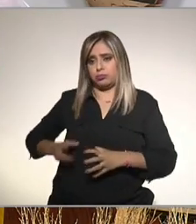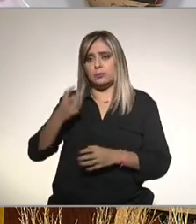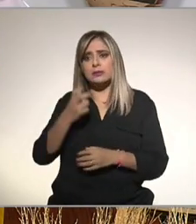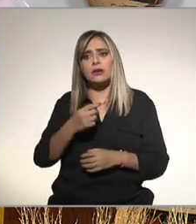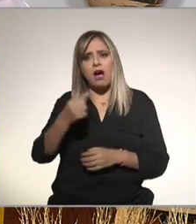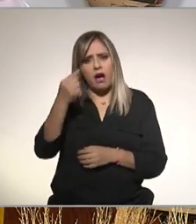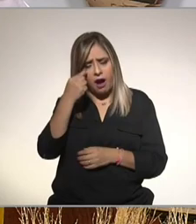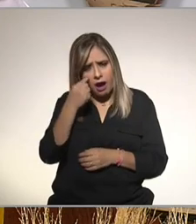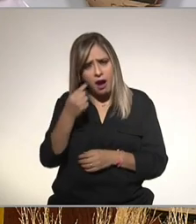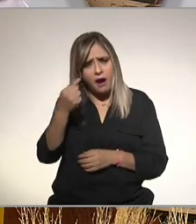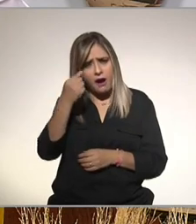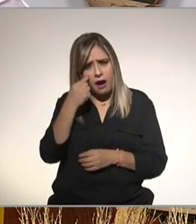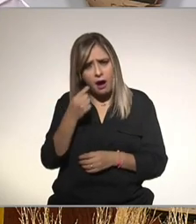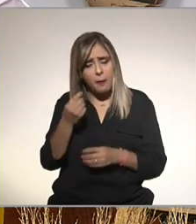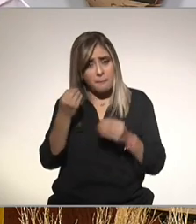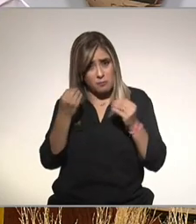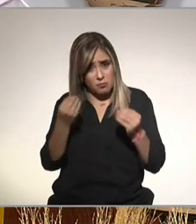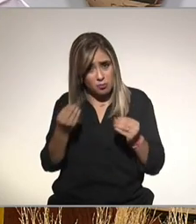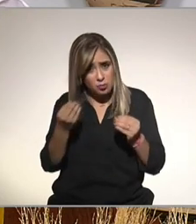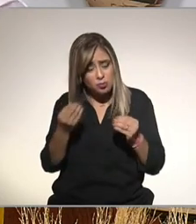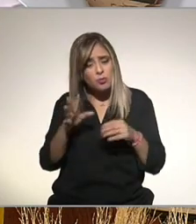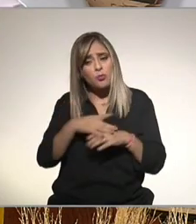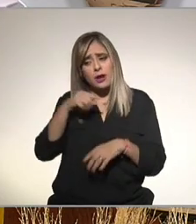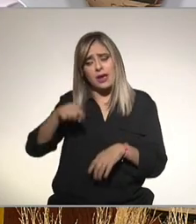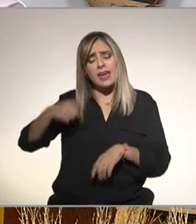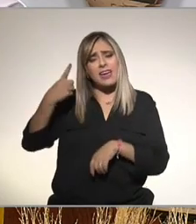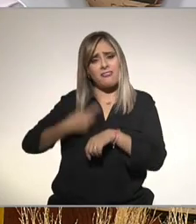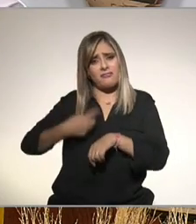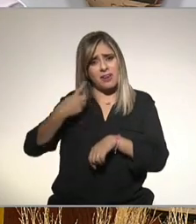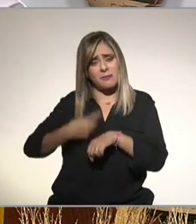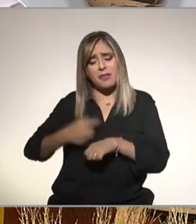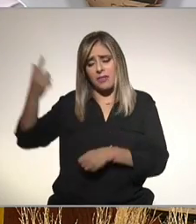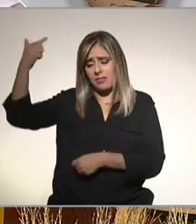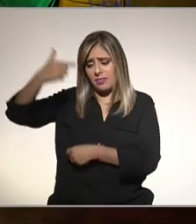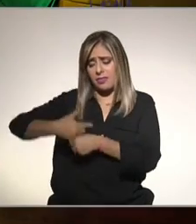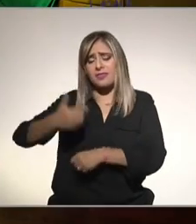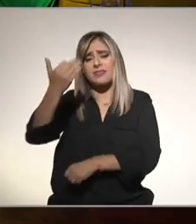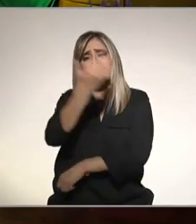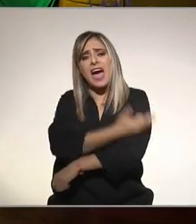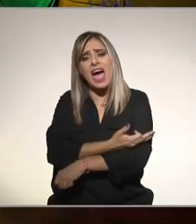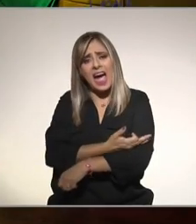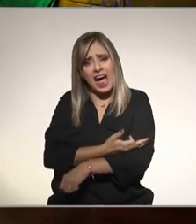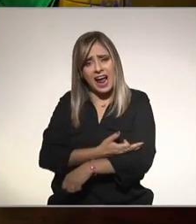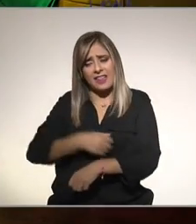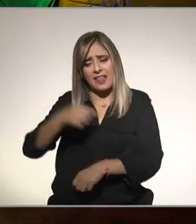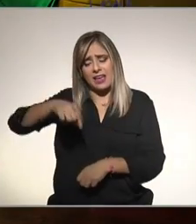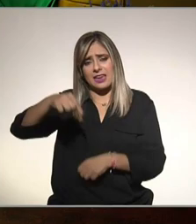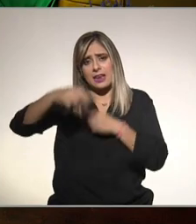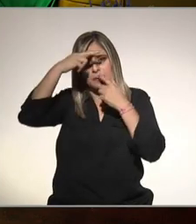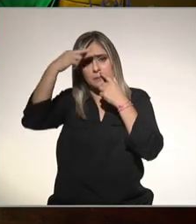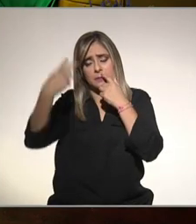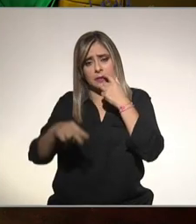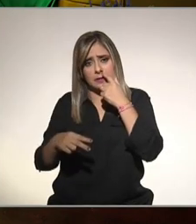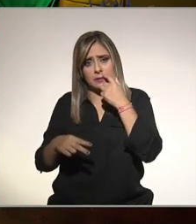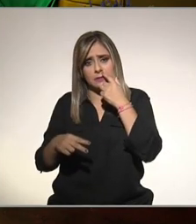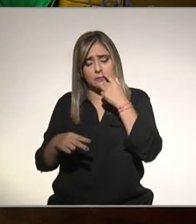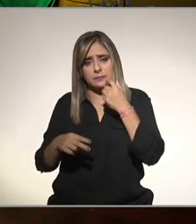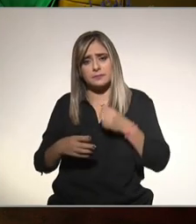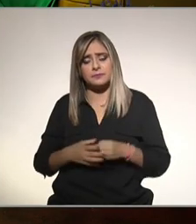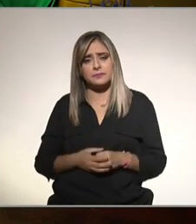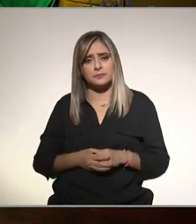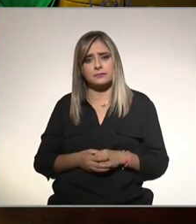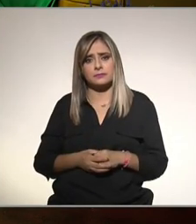frecuente se encuentra porque estamos hablando que es una enfermedad que tristemente la diagnosticamos tardíamente aquí en México cómo andamos en